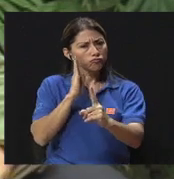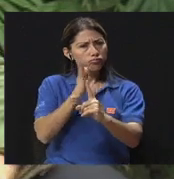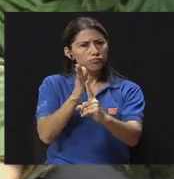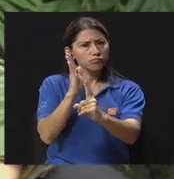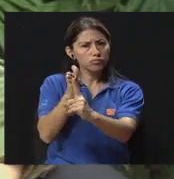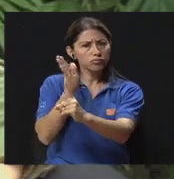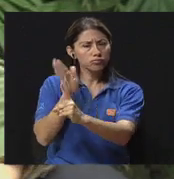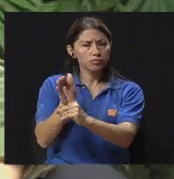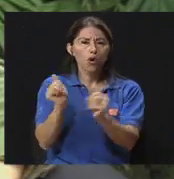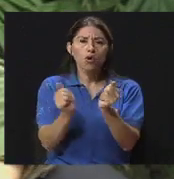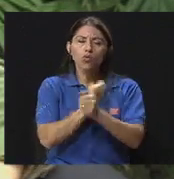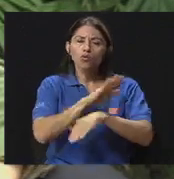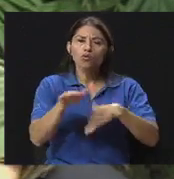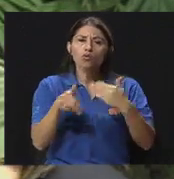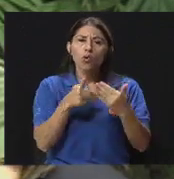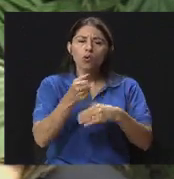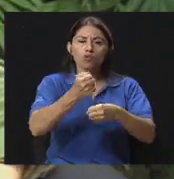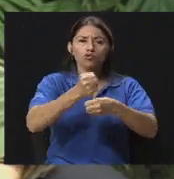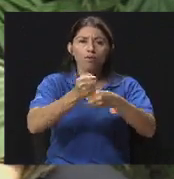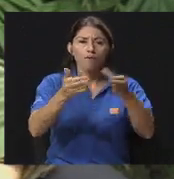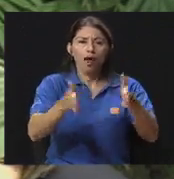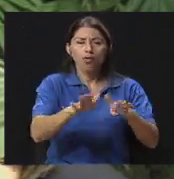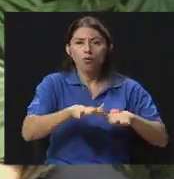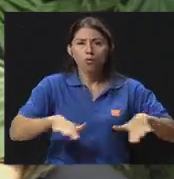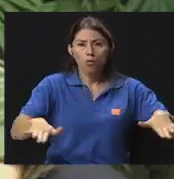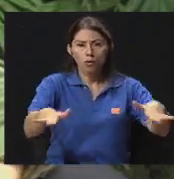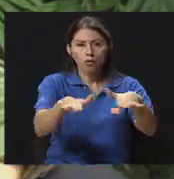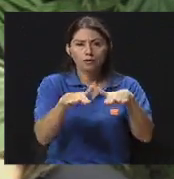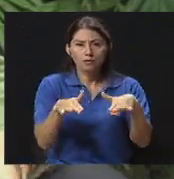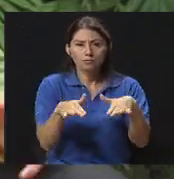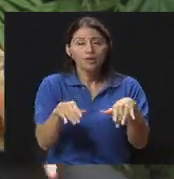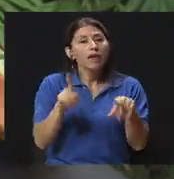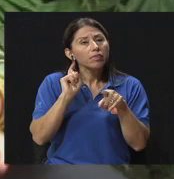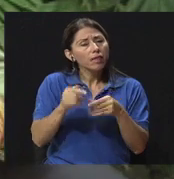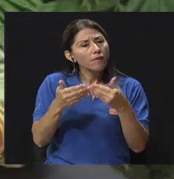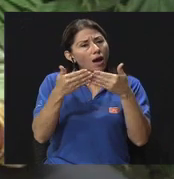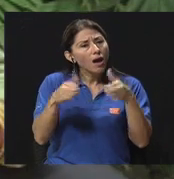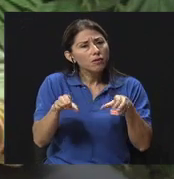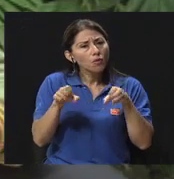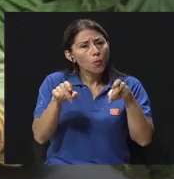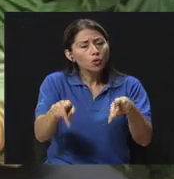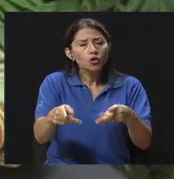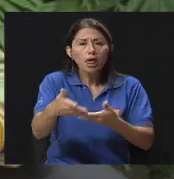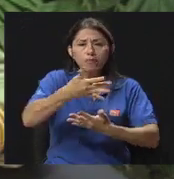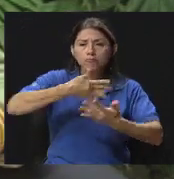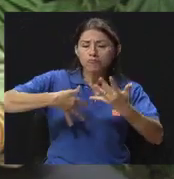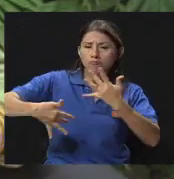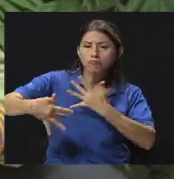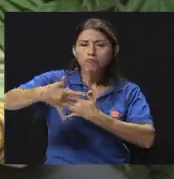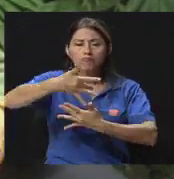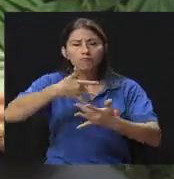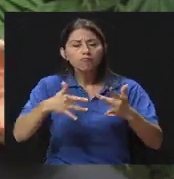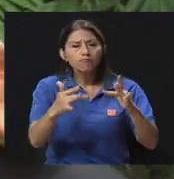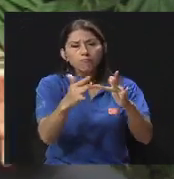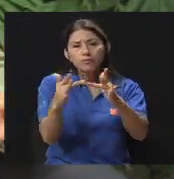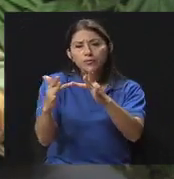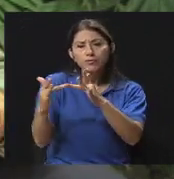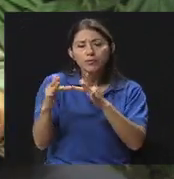todos los colaboradores. Y sobre todo abrir espacios. Abrir espacios que permitan la interacción entre los trabajadores,